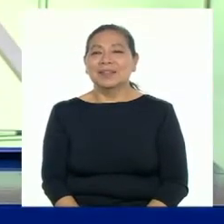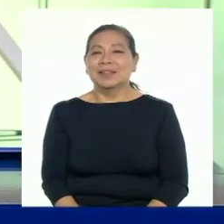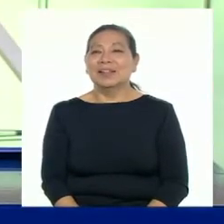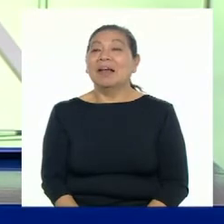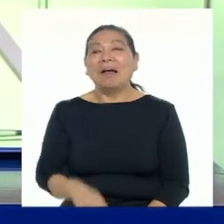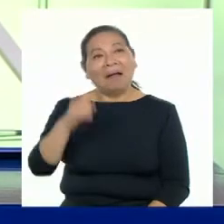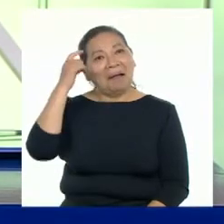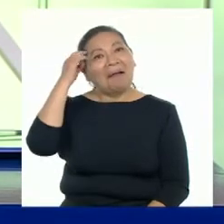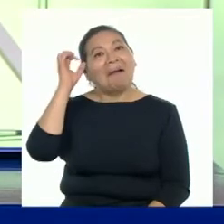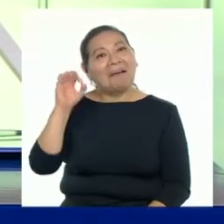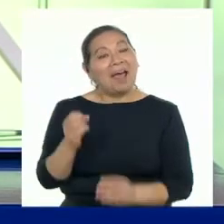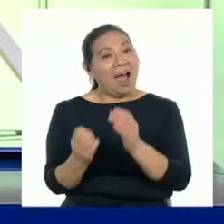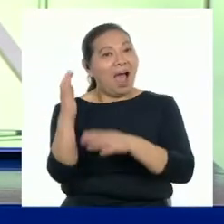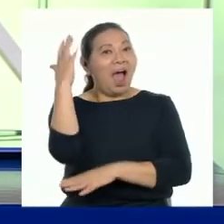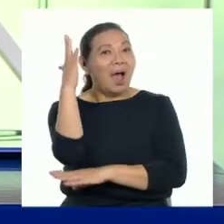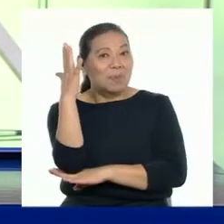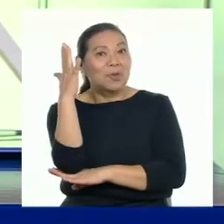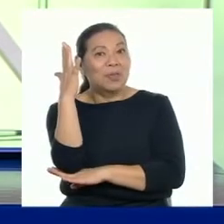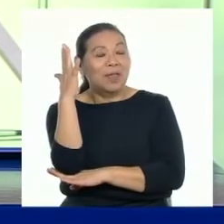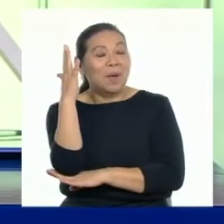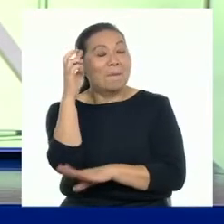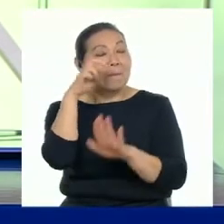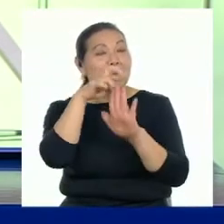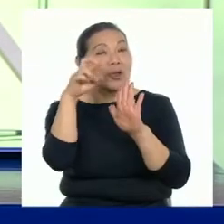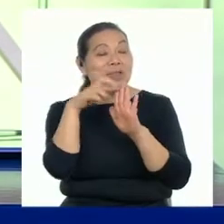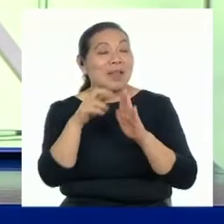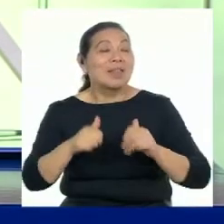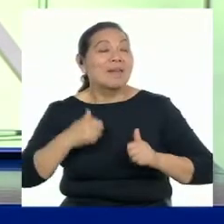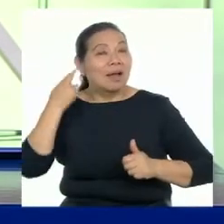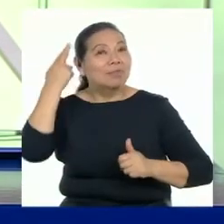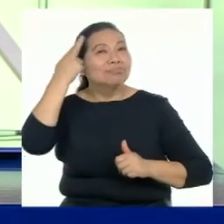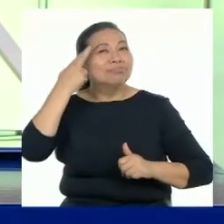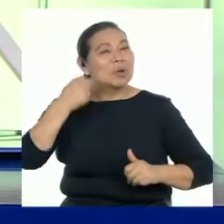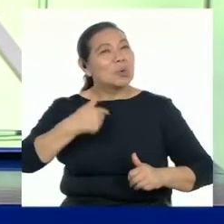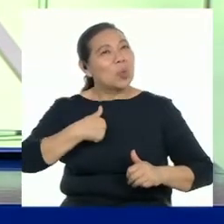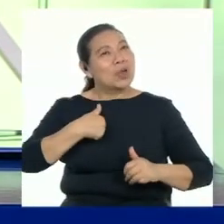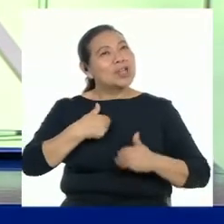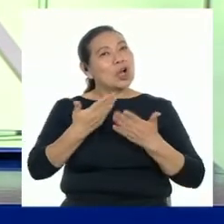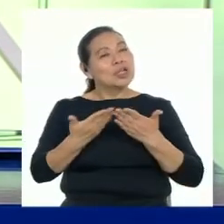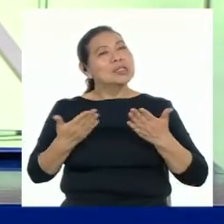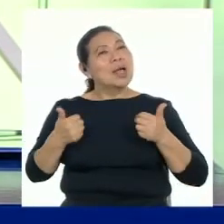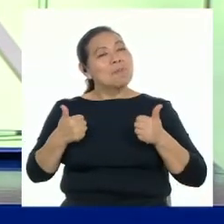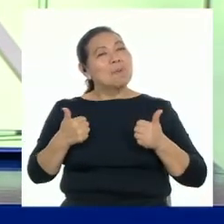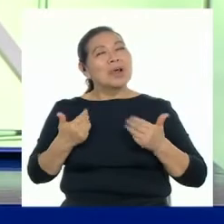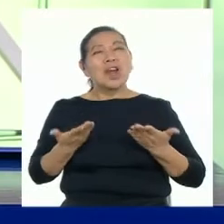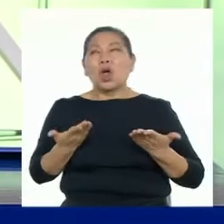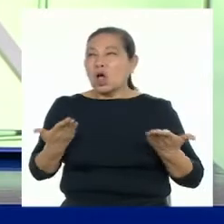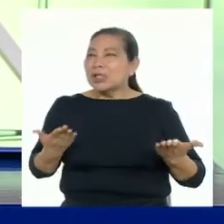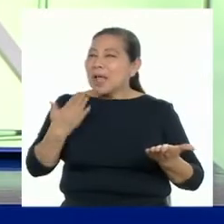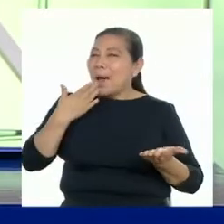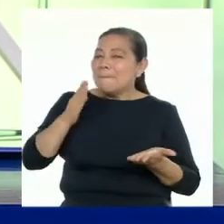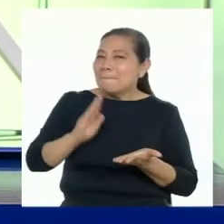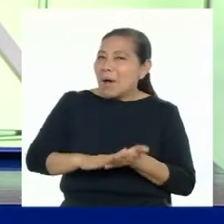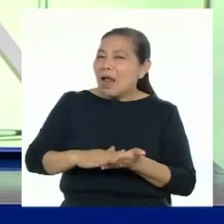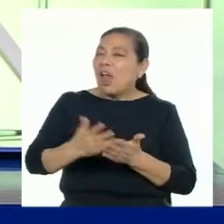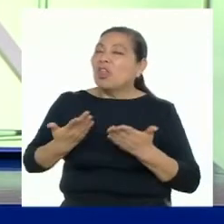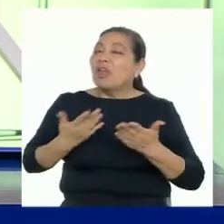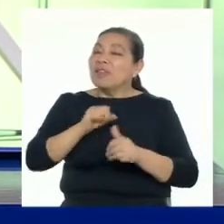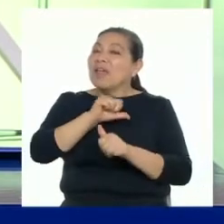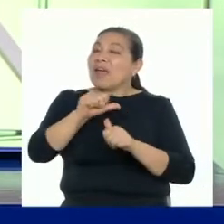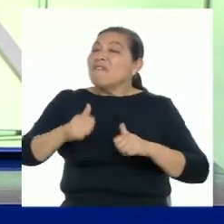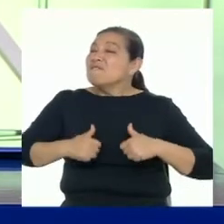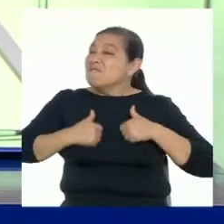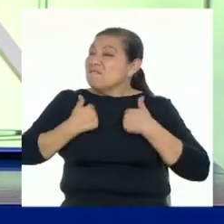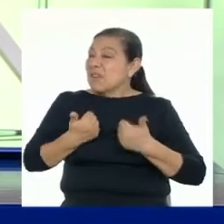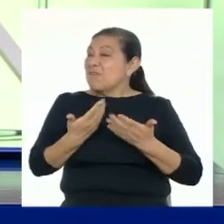Creo que el árbol proyecto de vida nos ayudará a reflexionar sobre nuestras virtudes, defectos, el entorno que habitamos